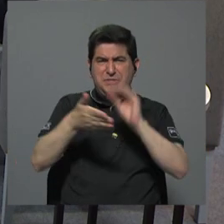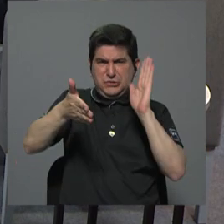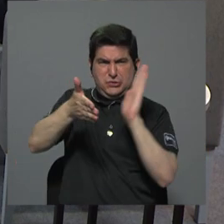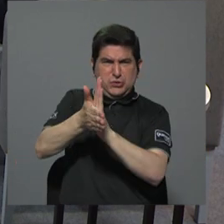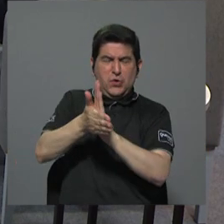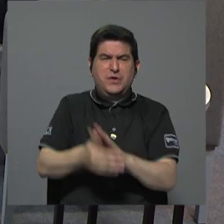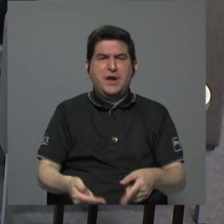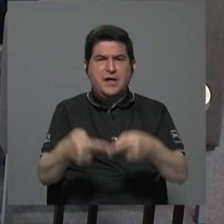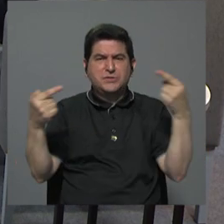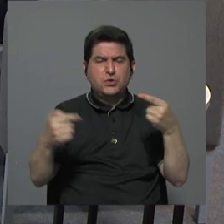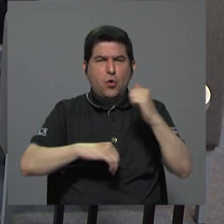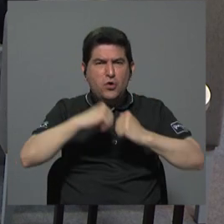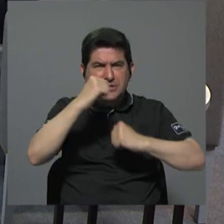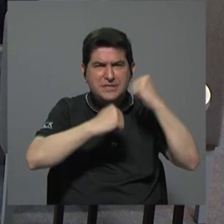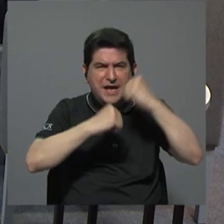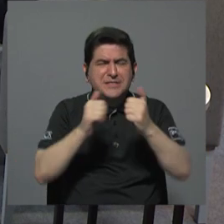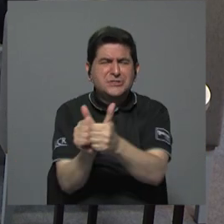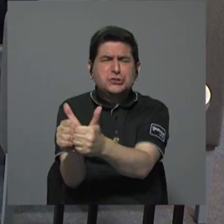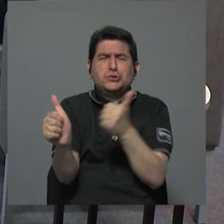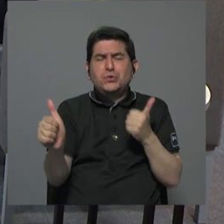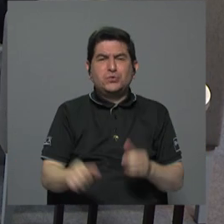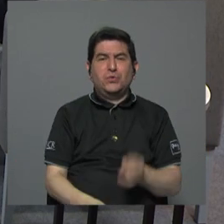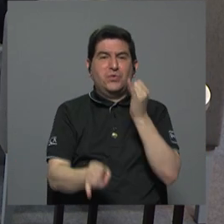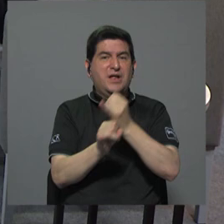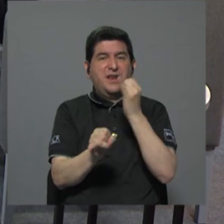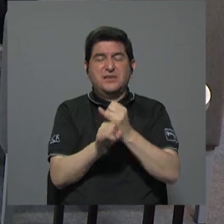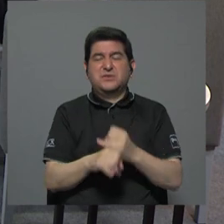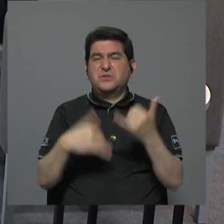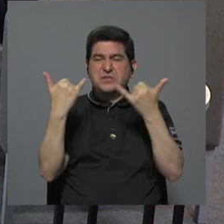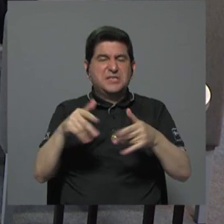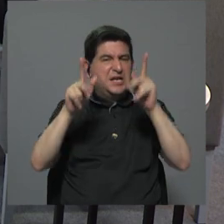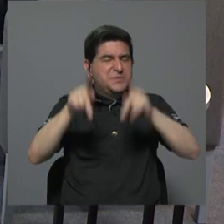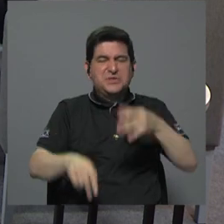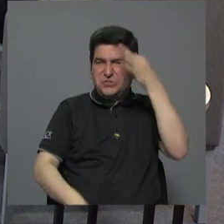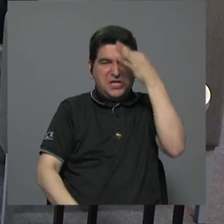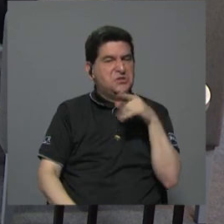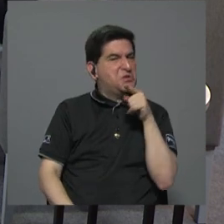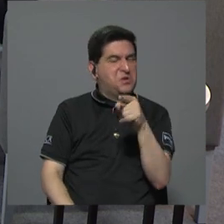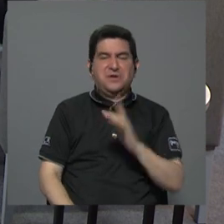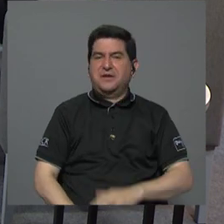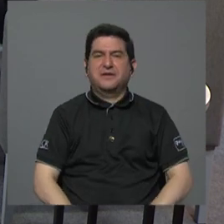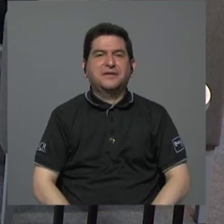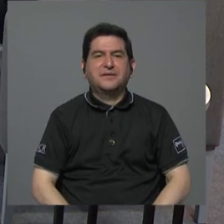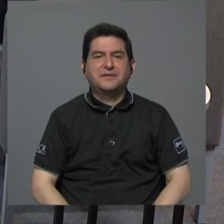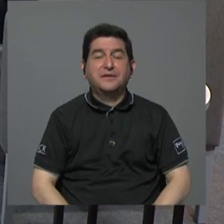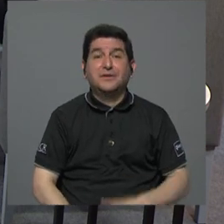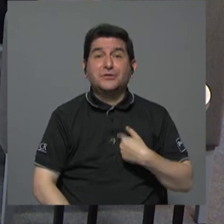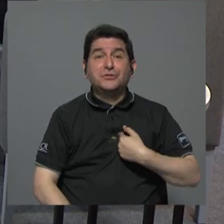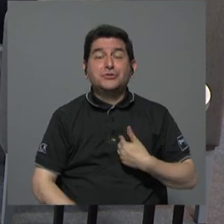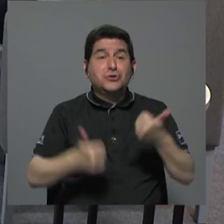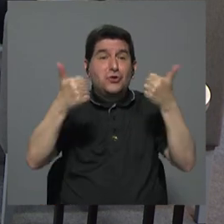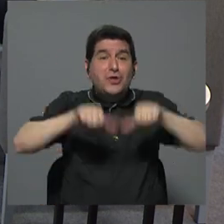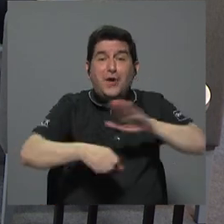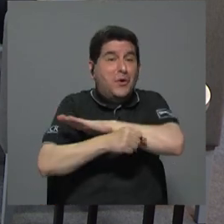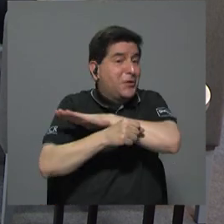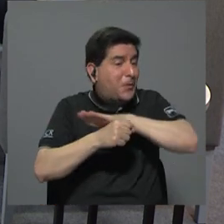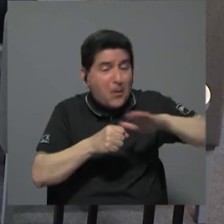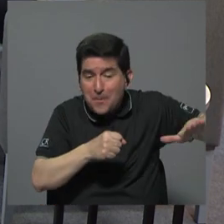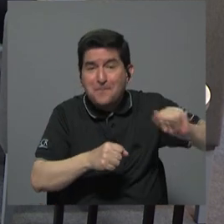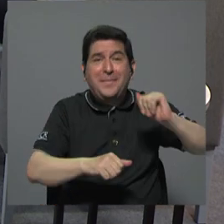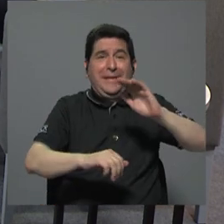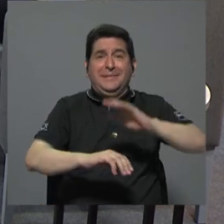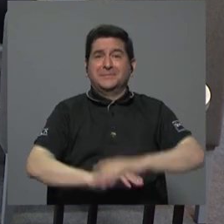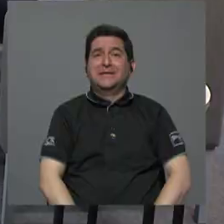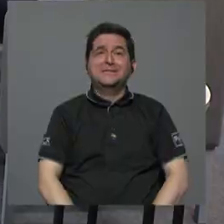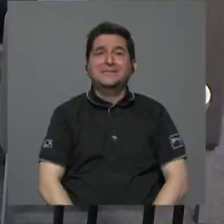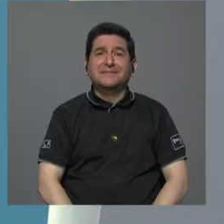versus infraestructura atrasada esa institución ha perdido credibilidad ahí están los comentarios sus respuestas totalmente coincido totalmente